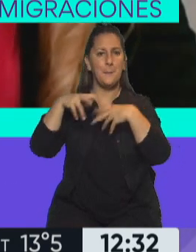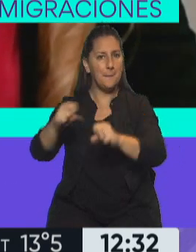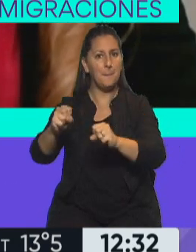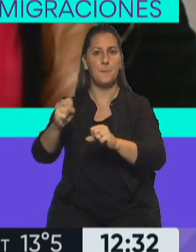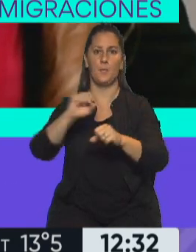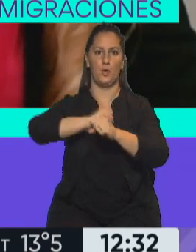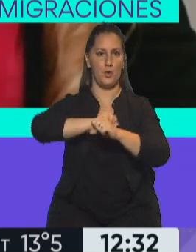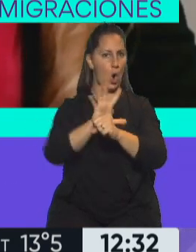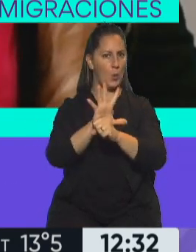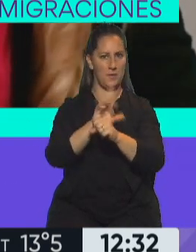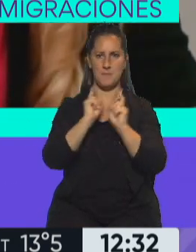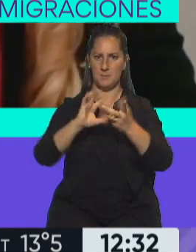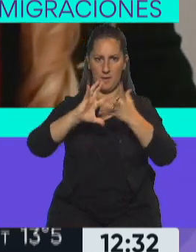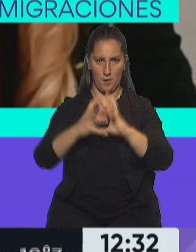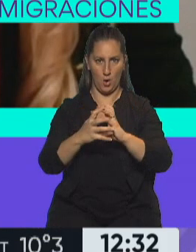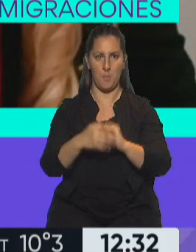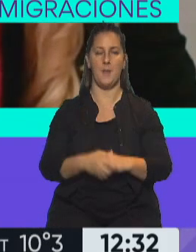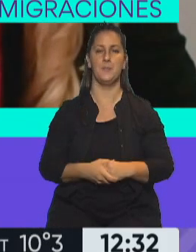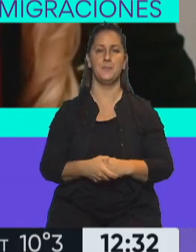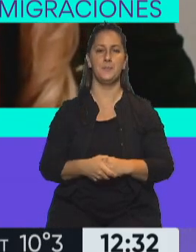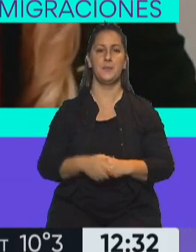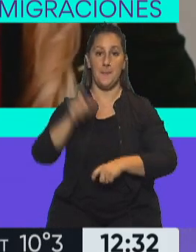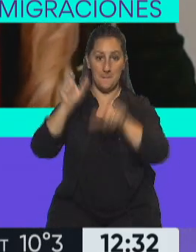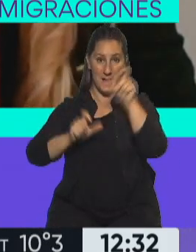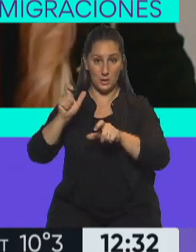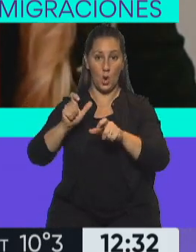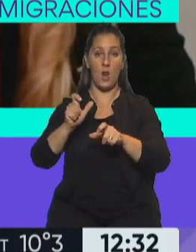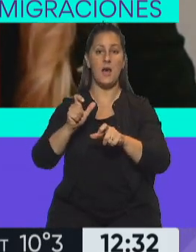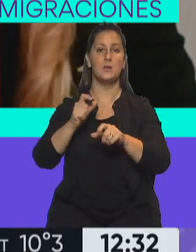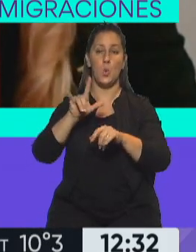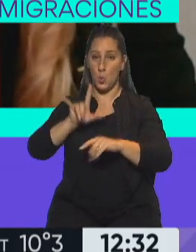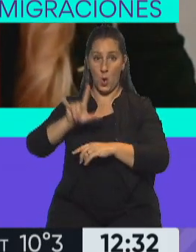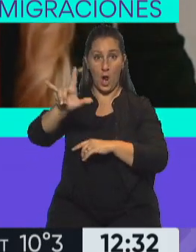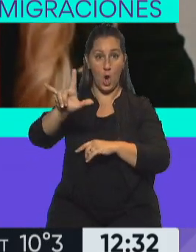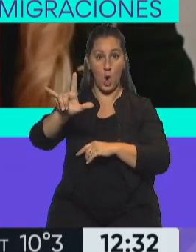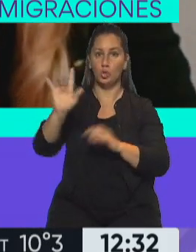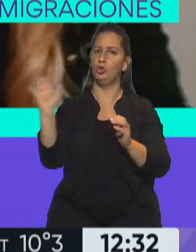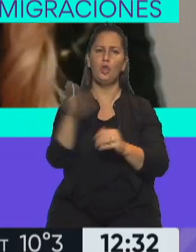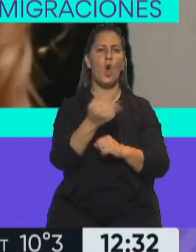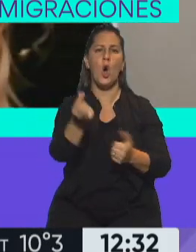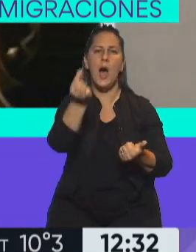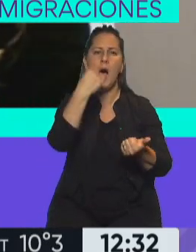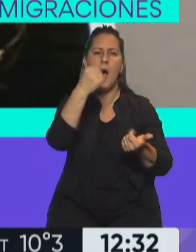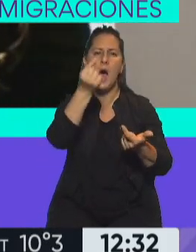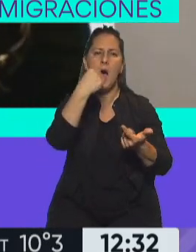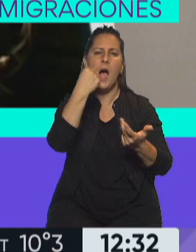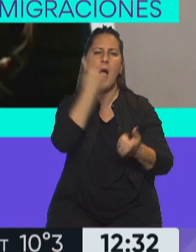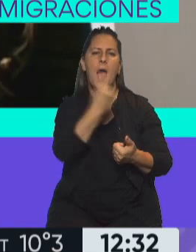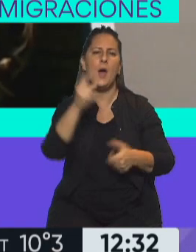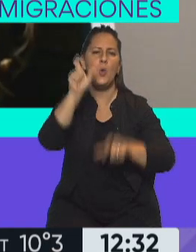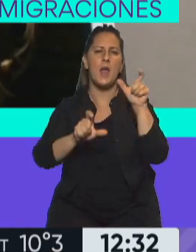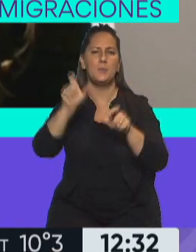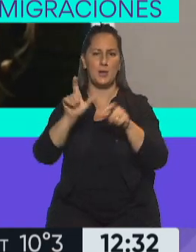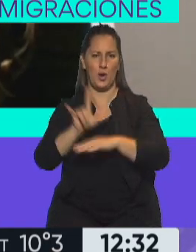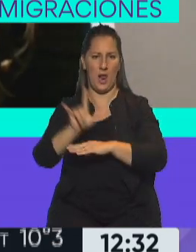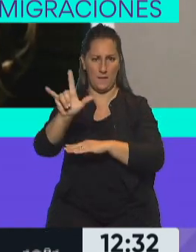tienen COVID. A ver, se les avisa a todos los pasajeros. Primero que todo el vuelo ese fue hisopado. Entonces, en ese